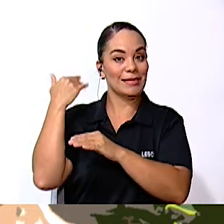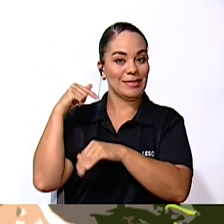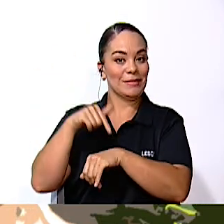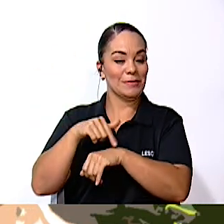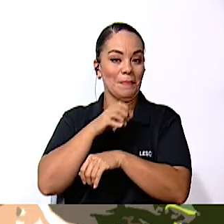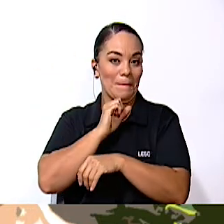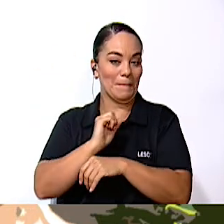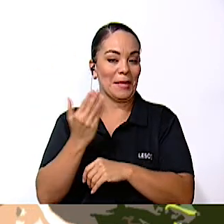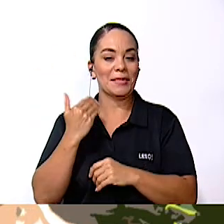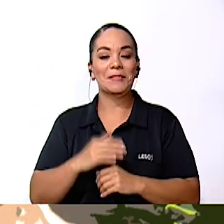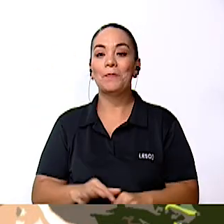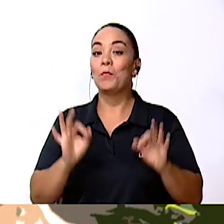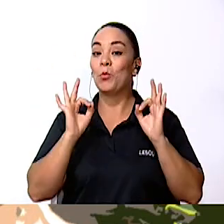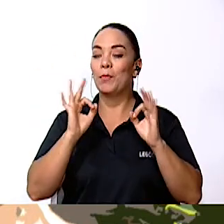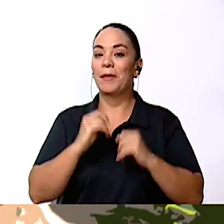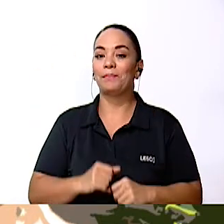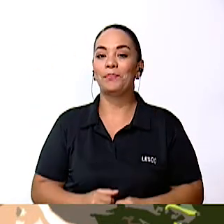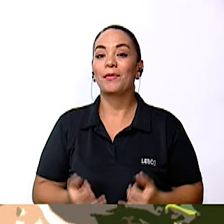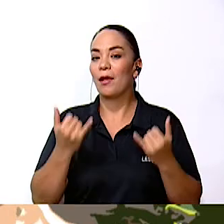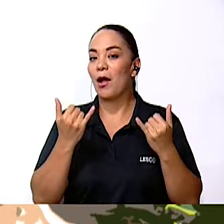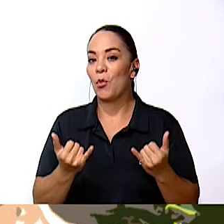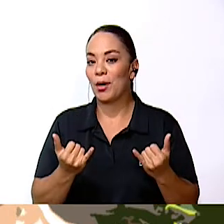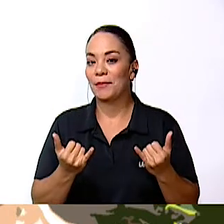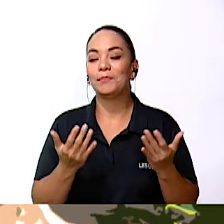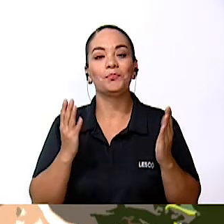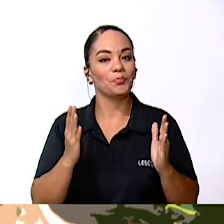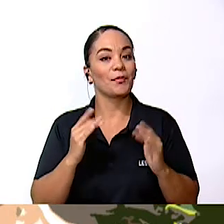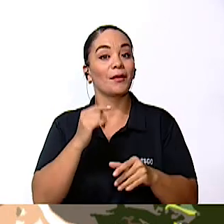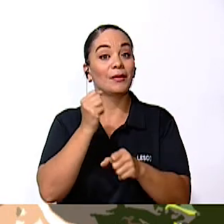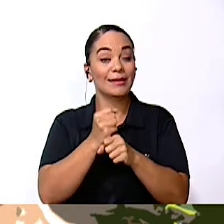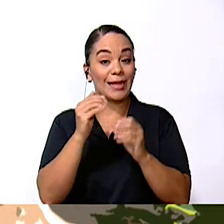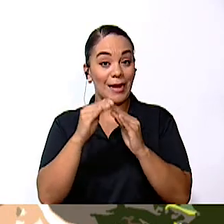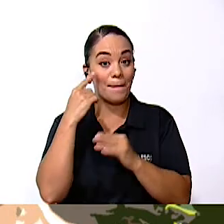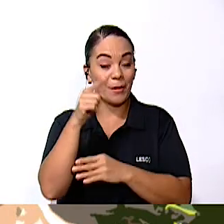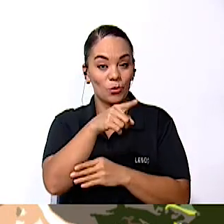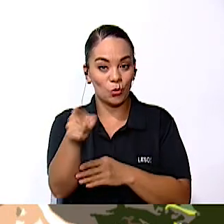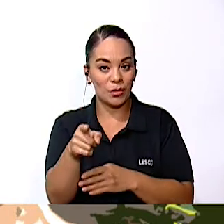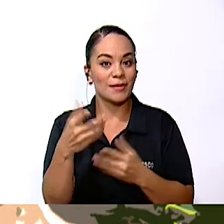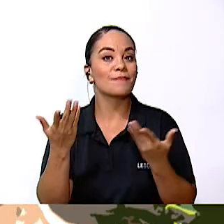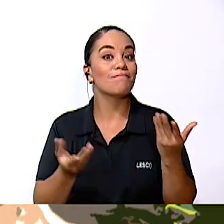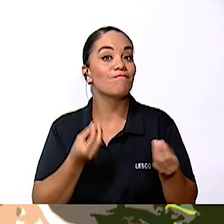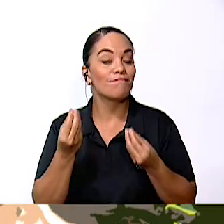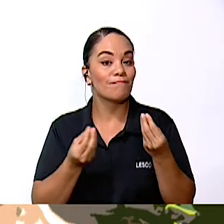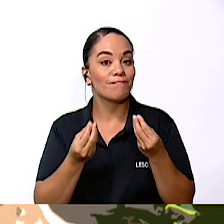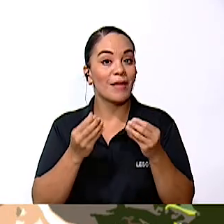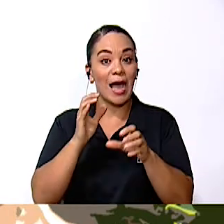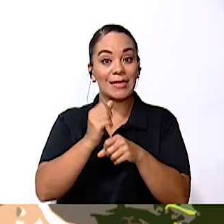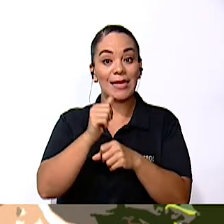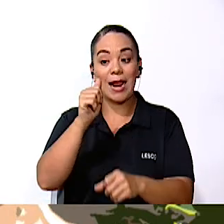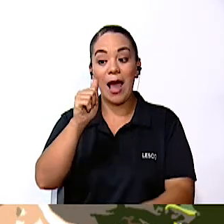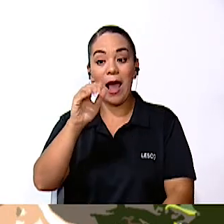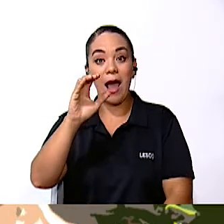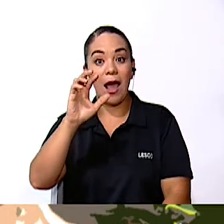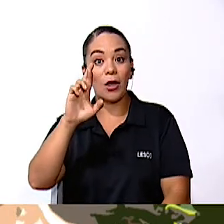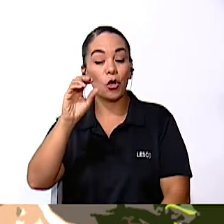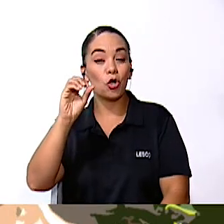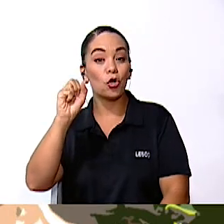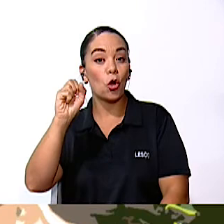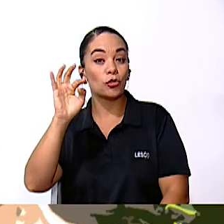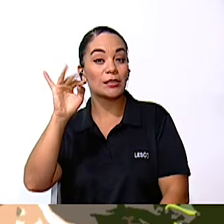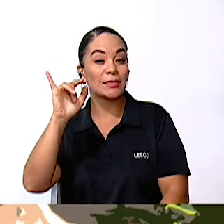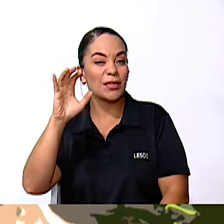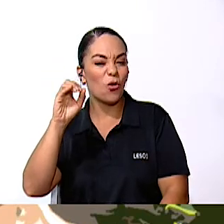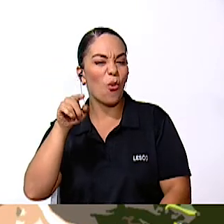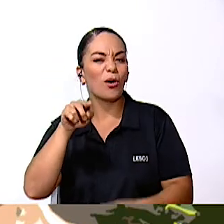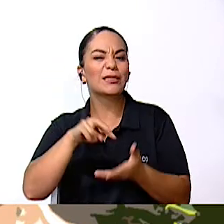Muy bien Ahora vamos a hacer Les voy a dar de tarea A ustedes Hacer un acróstico Pero yo traje uno Y lo vamos a